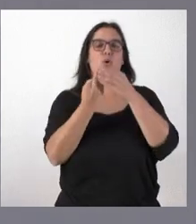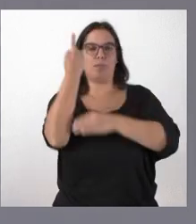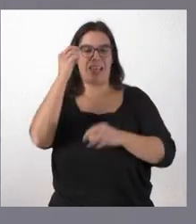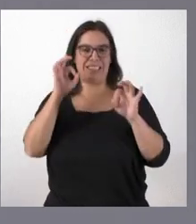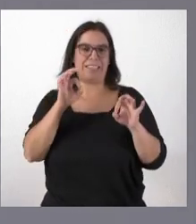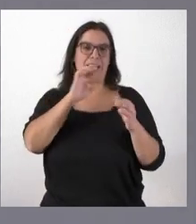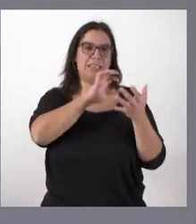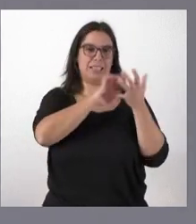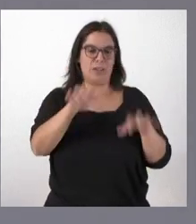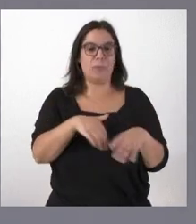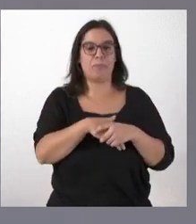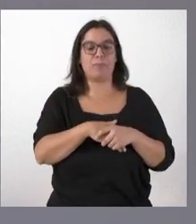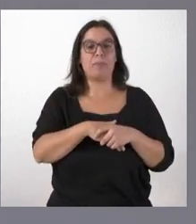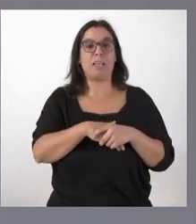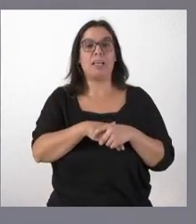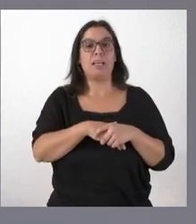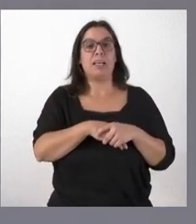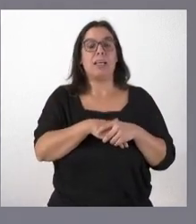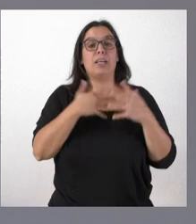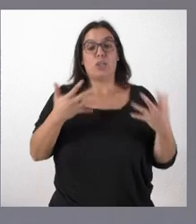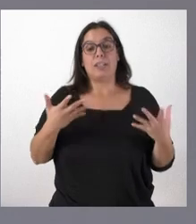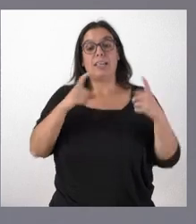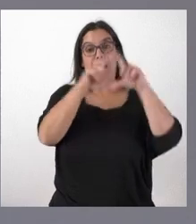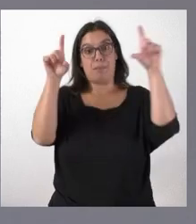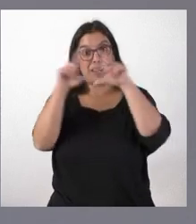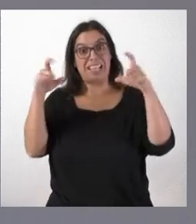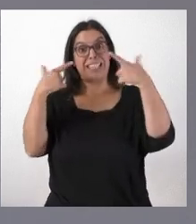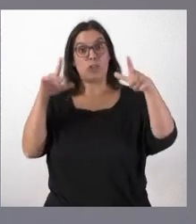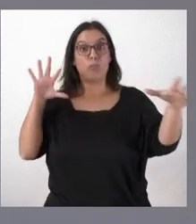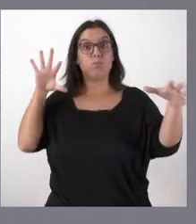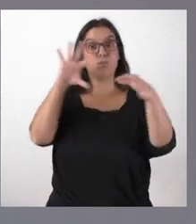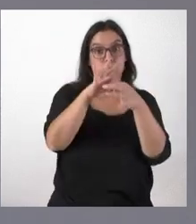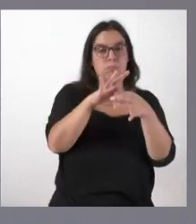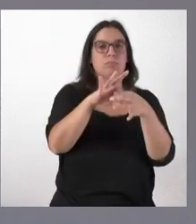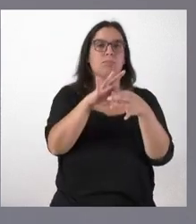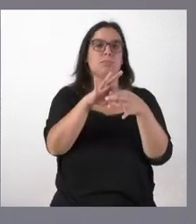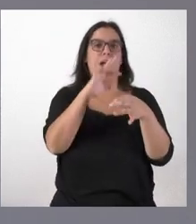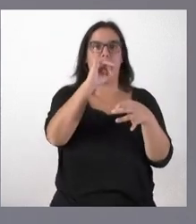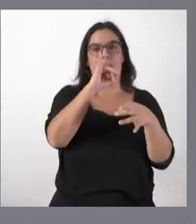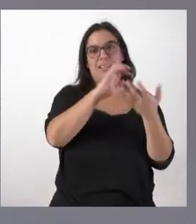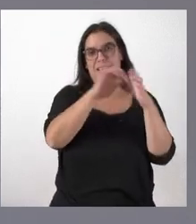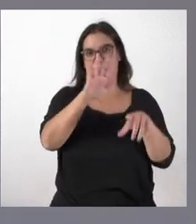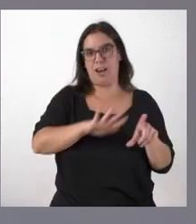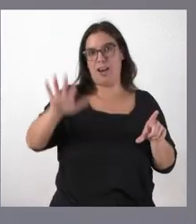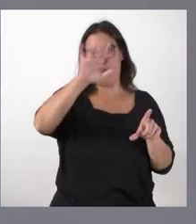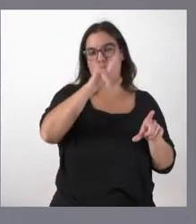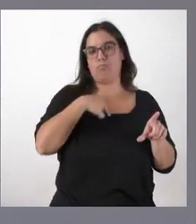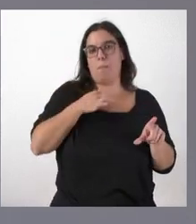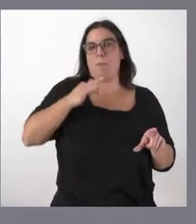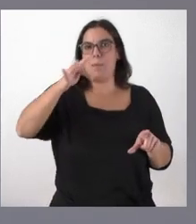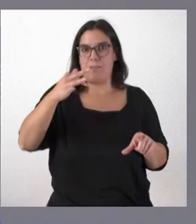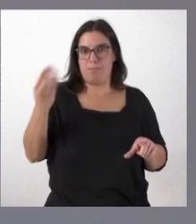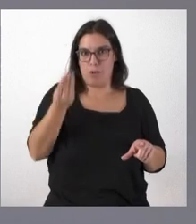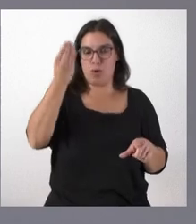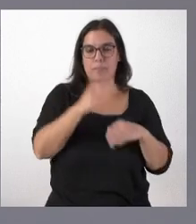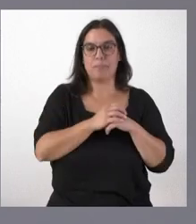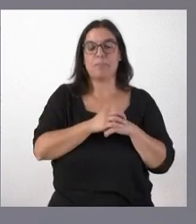muchas de las empresas muy importantes del sector están en el conjunto de la comunidad autónoma y suman muchas de las vinculaciones para